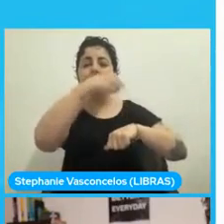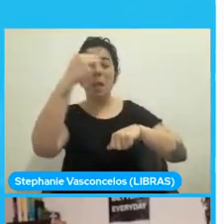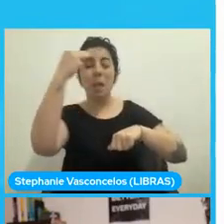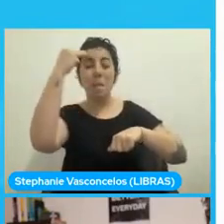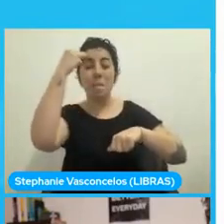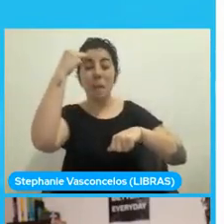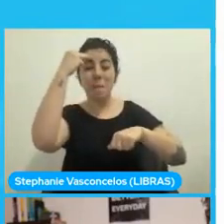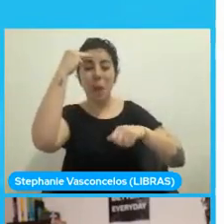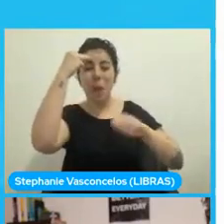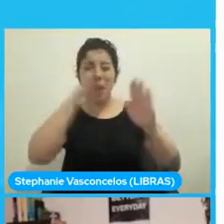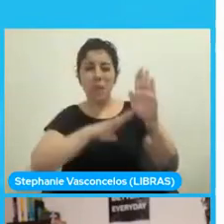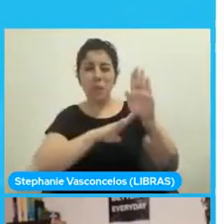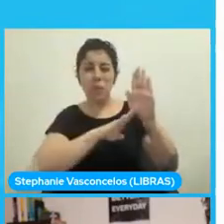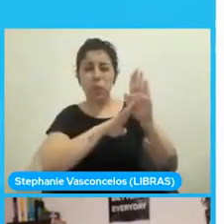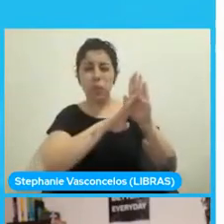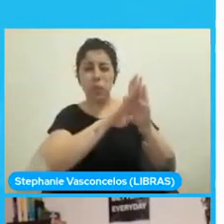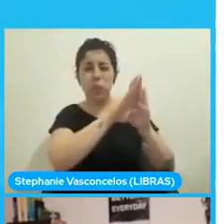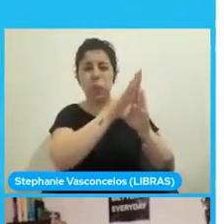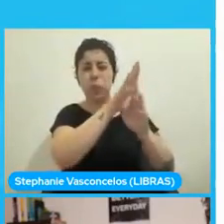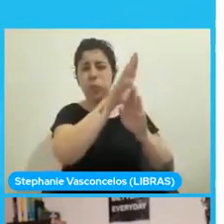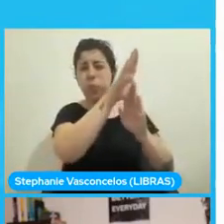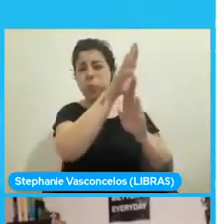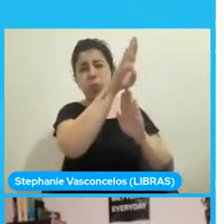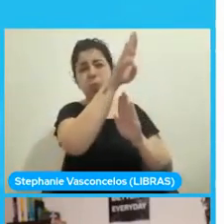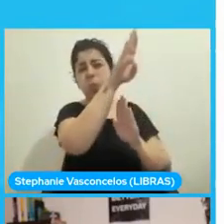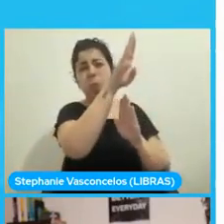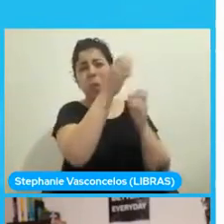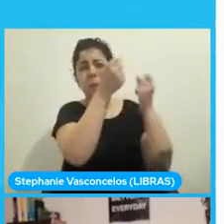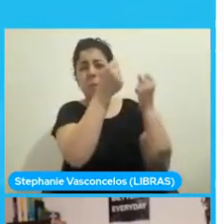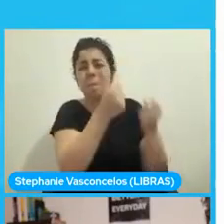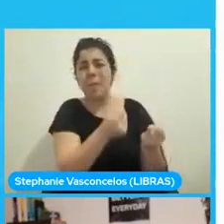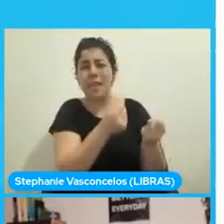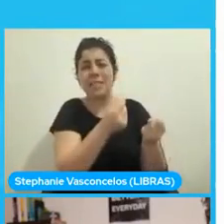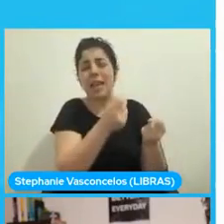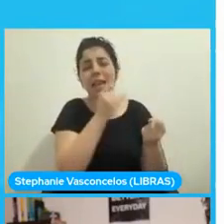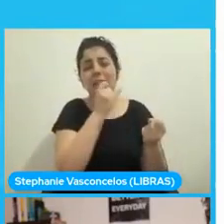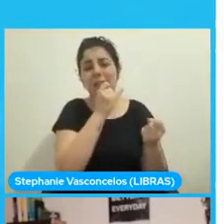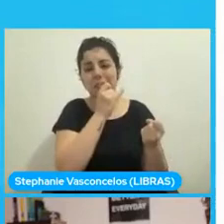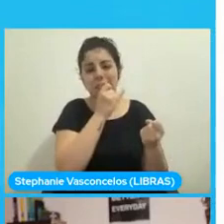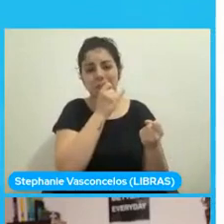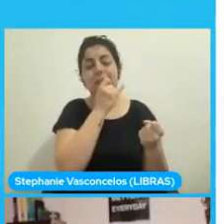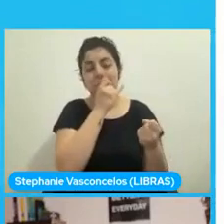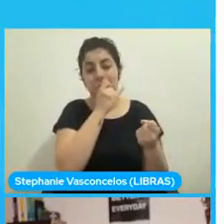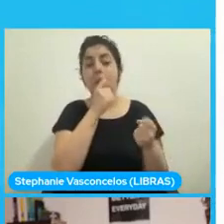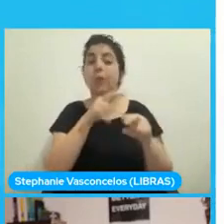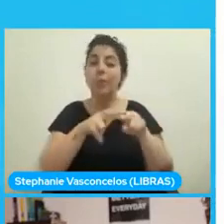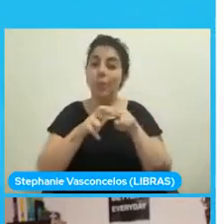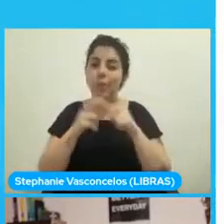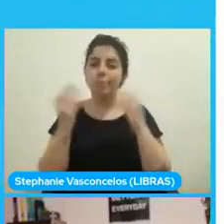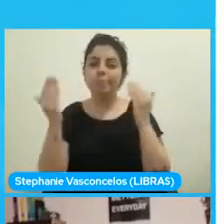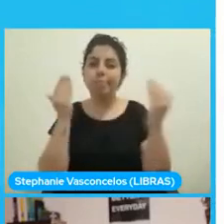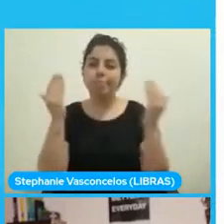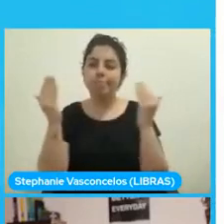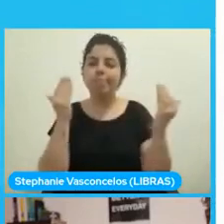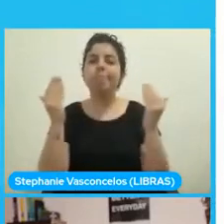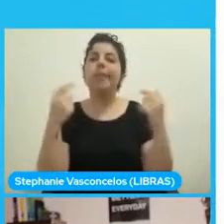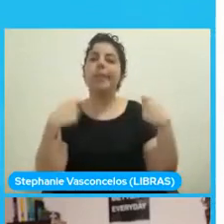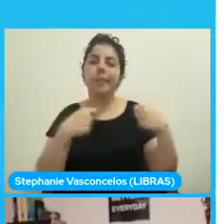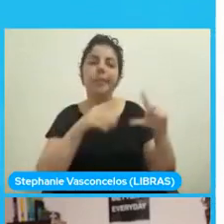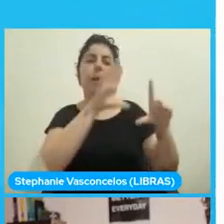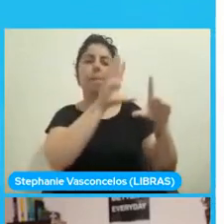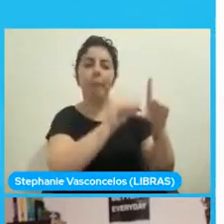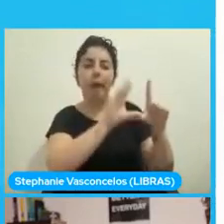no es tan óptimo como cuando se reinicia. Y por eso nos vemos teniendo que tumbar la aplicación y recargándola.